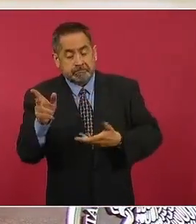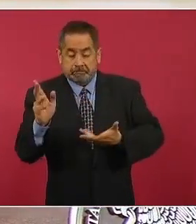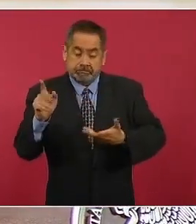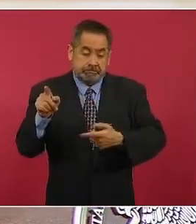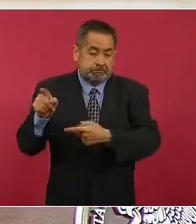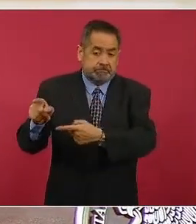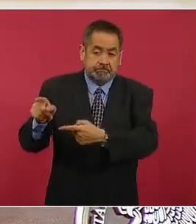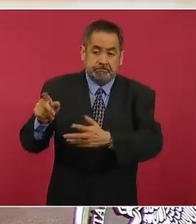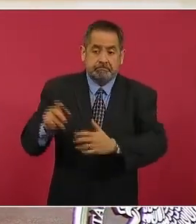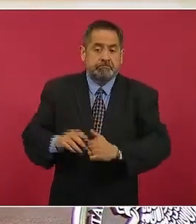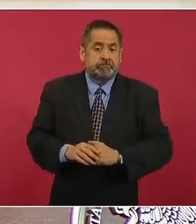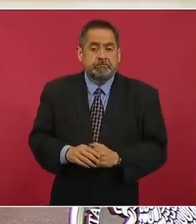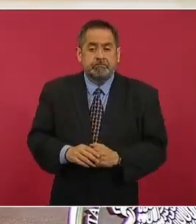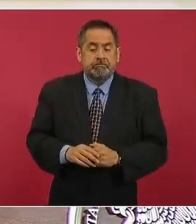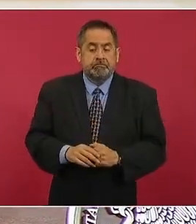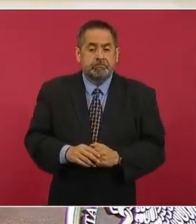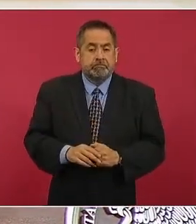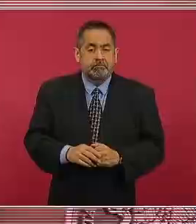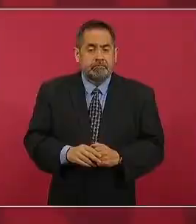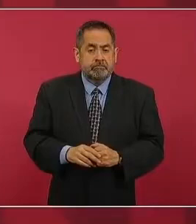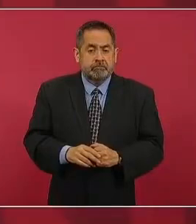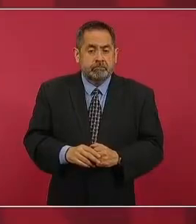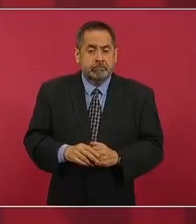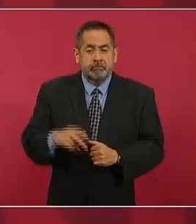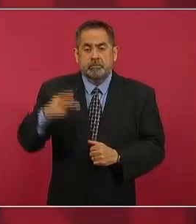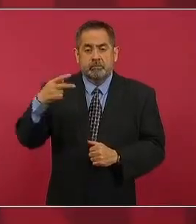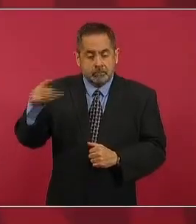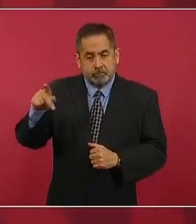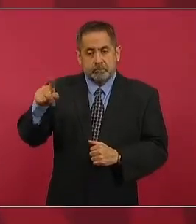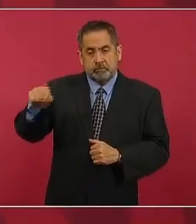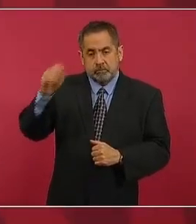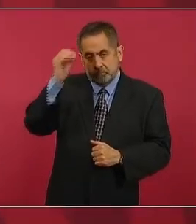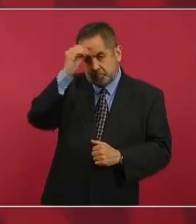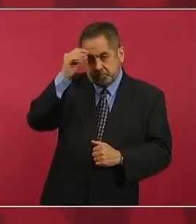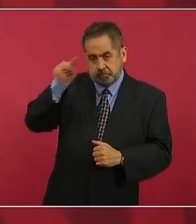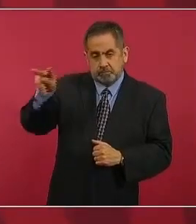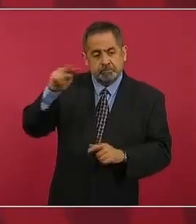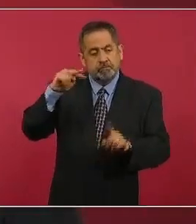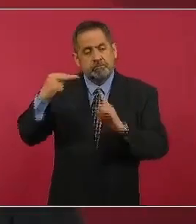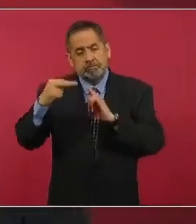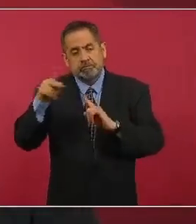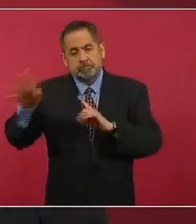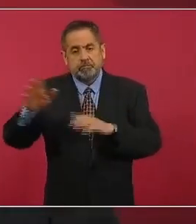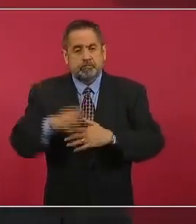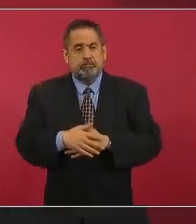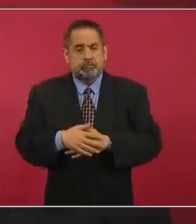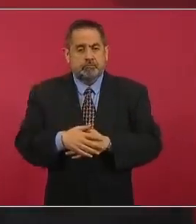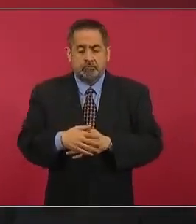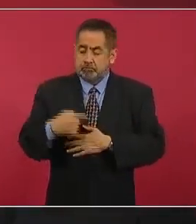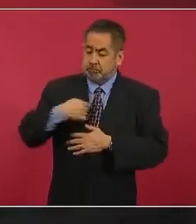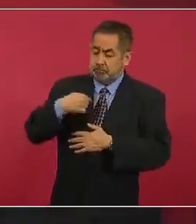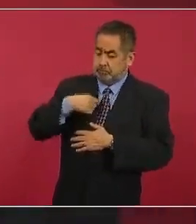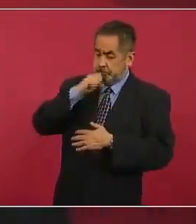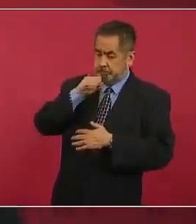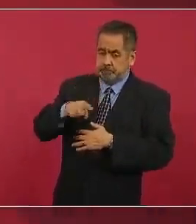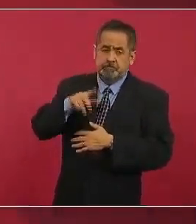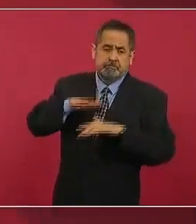este es su su visión de las cosas yo también a veces no